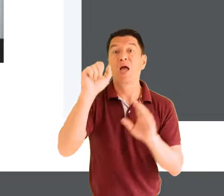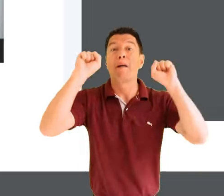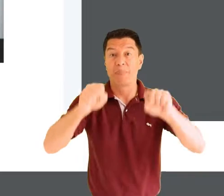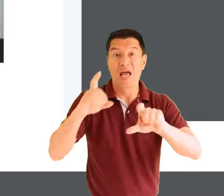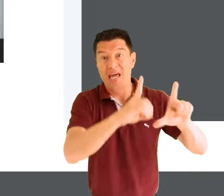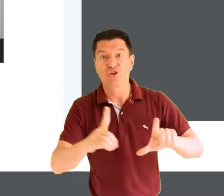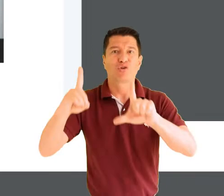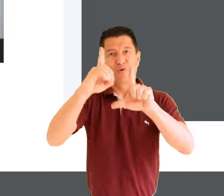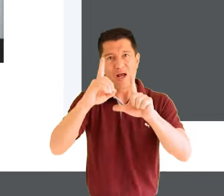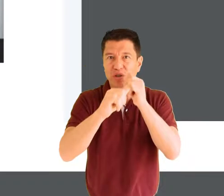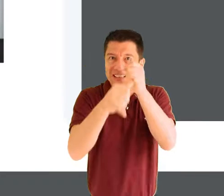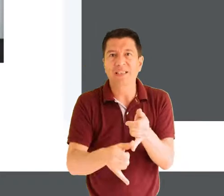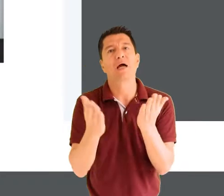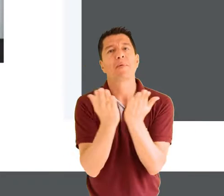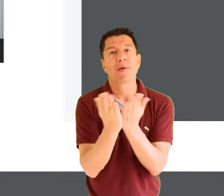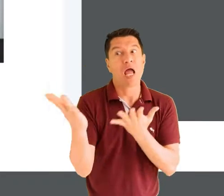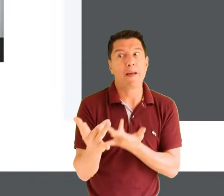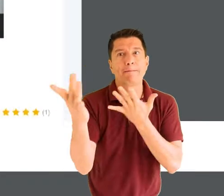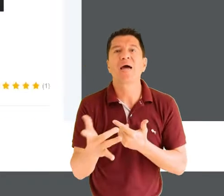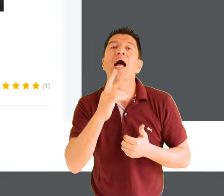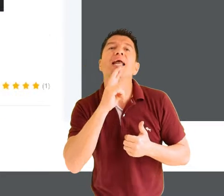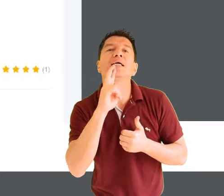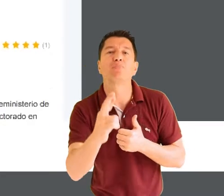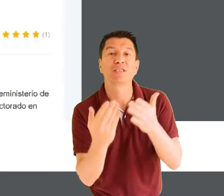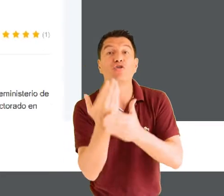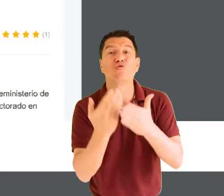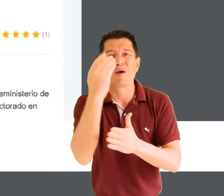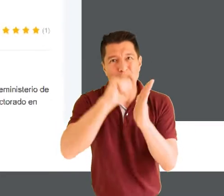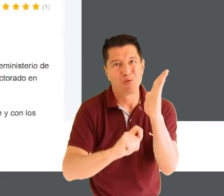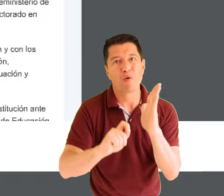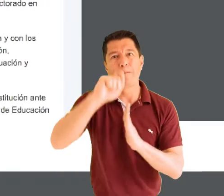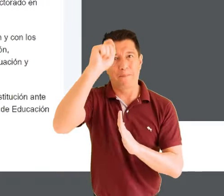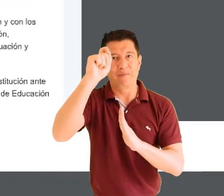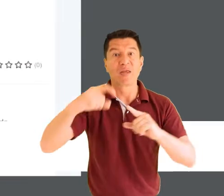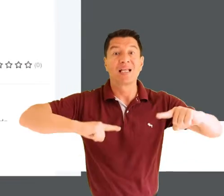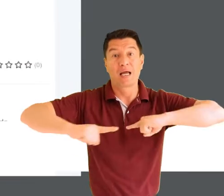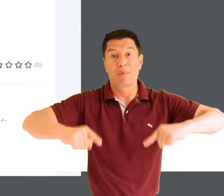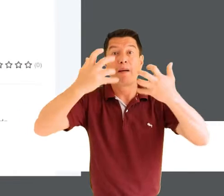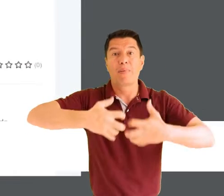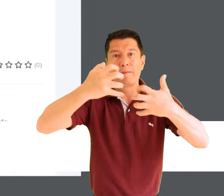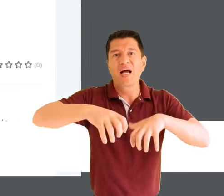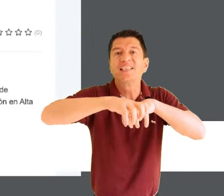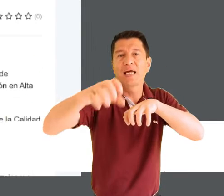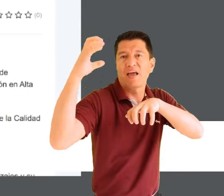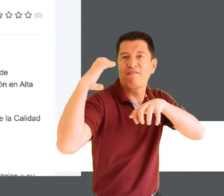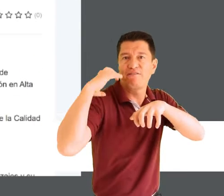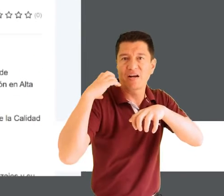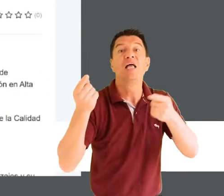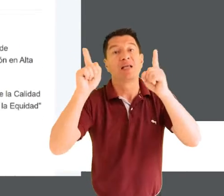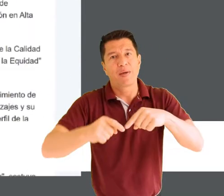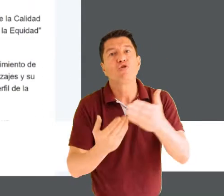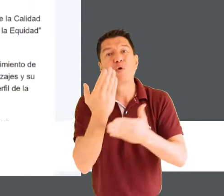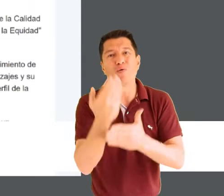Registro Calificado del Doctorado en Ciencias de la Educación y a la espera de la respuesta frente a la renovación del Registro Calificado de Administración de